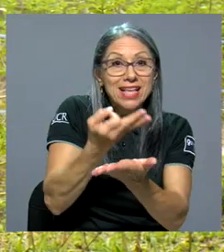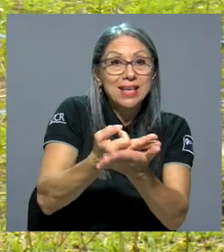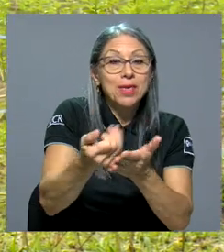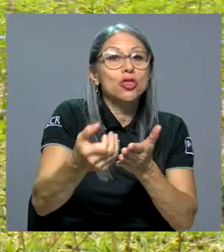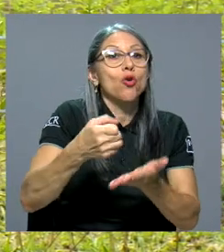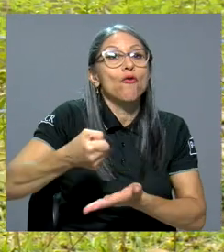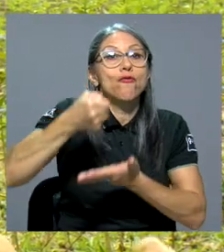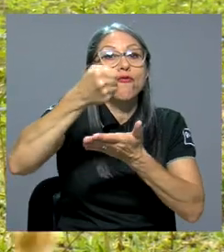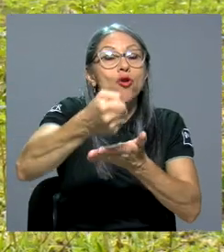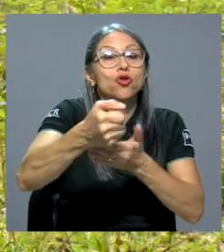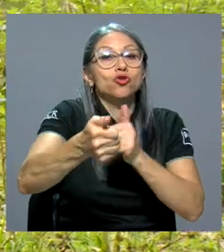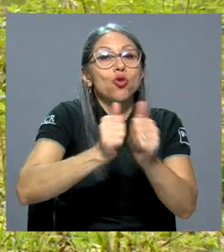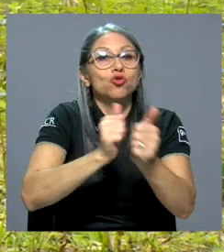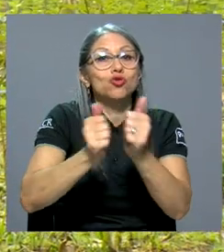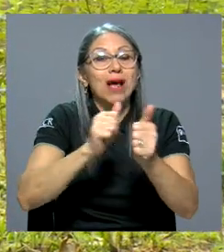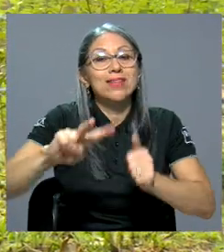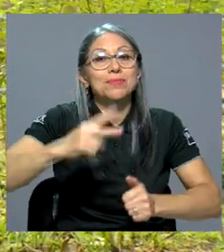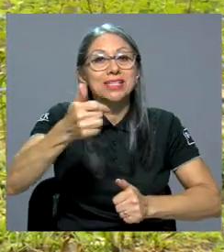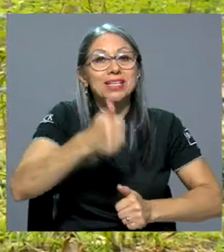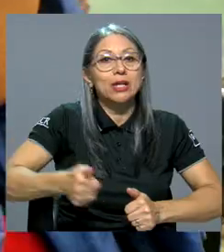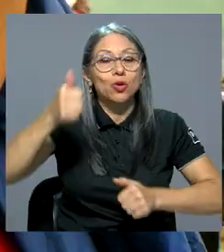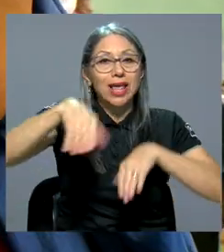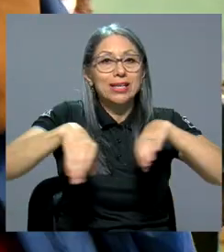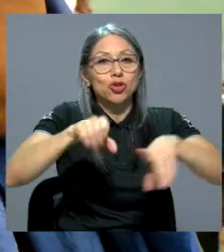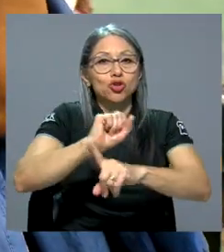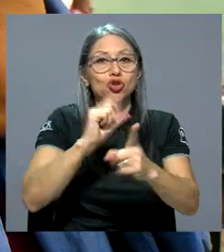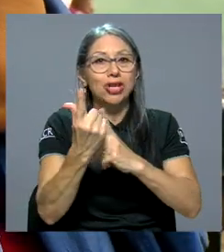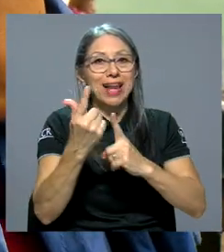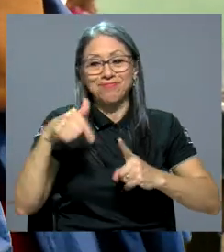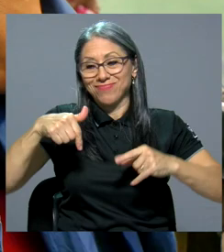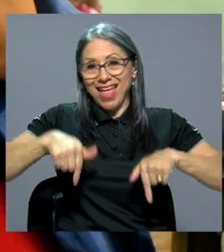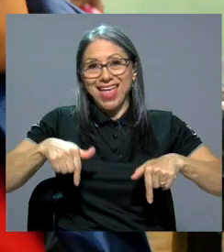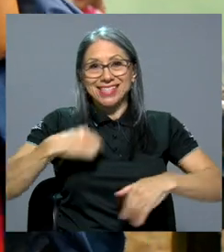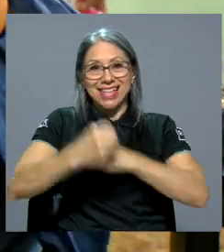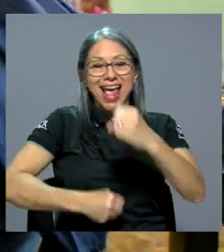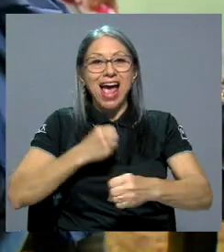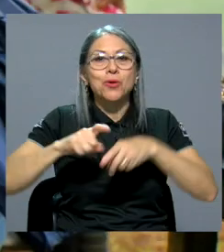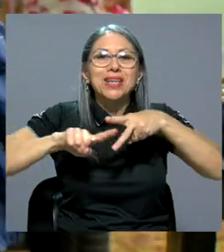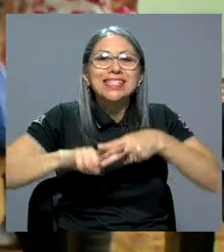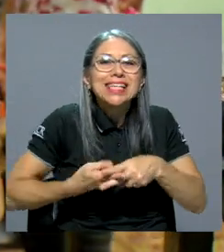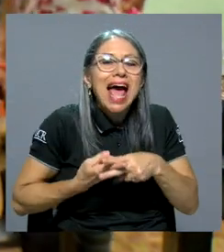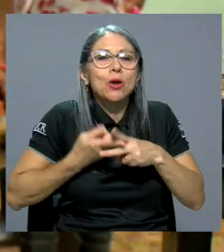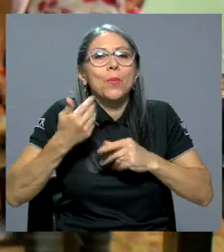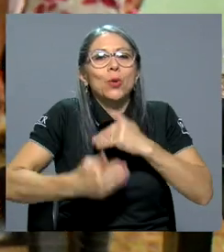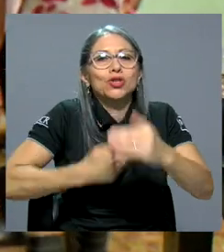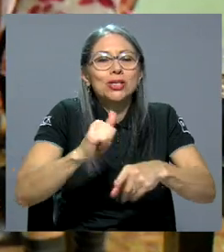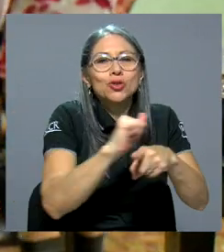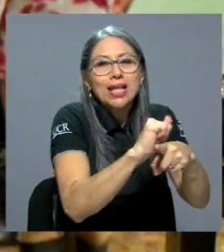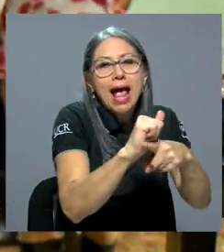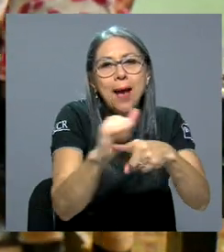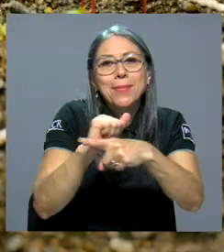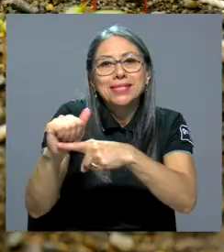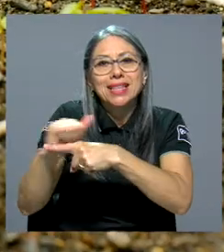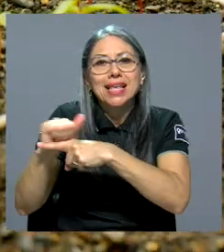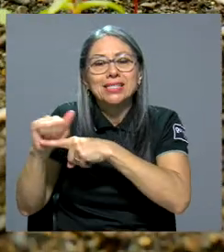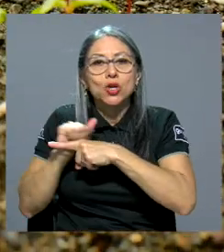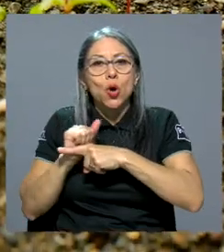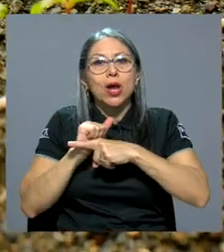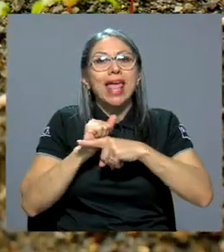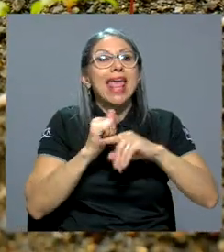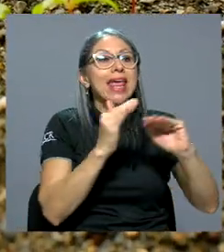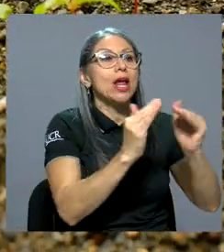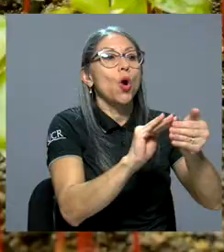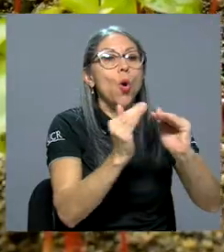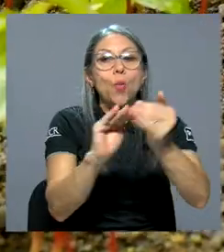vicerrectoría de acción social este año iniciaron una serie de procesos de capacitación en comunidades de todas